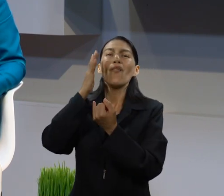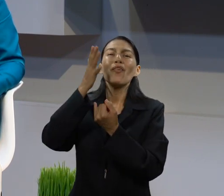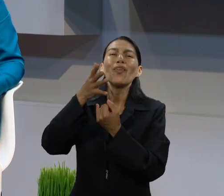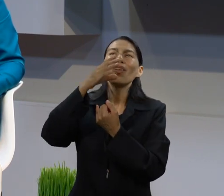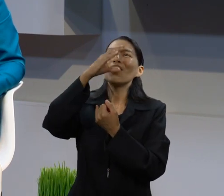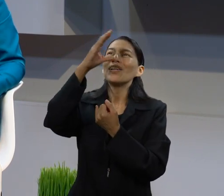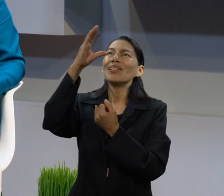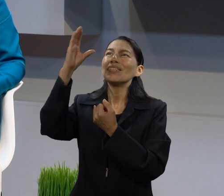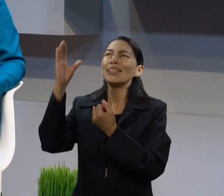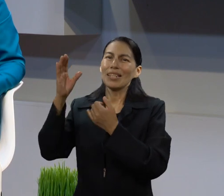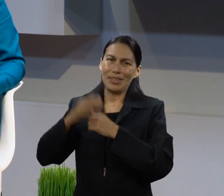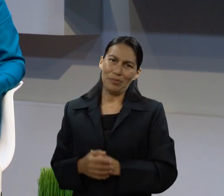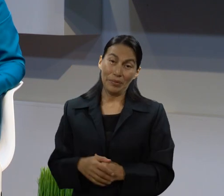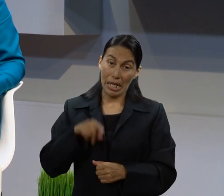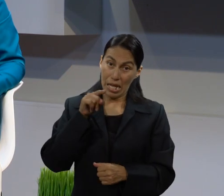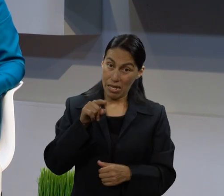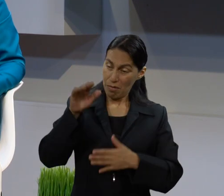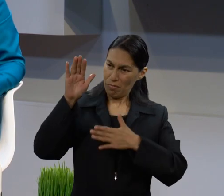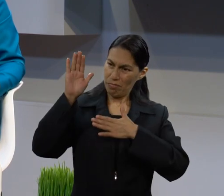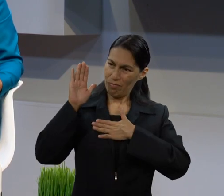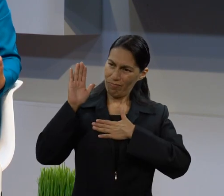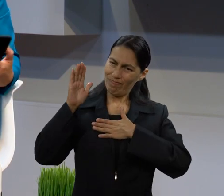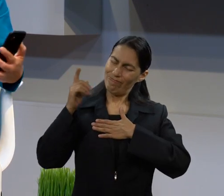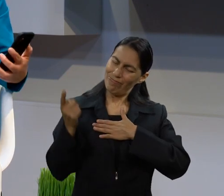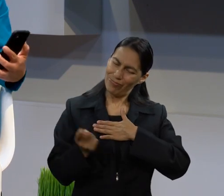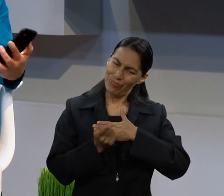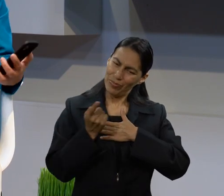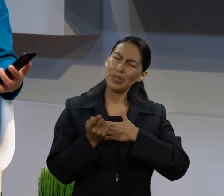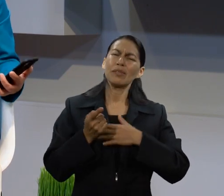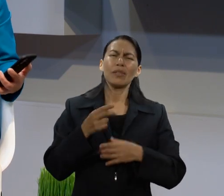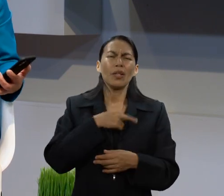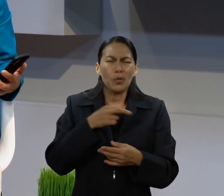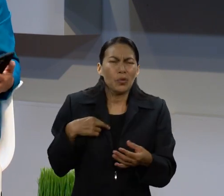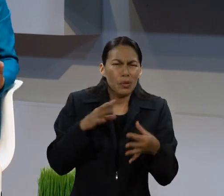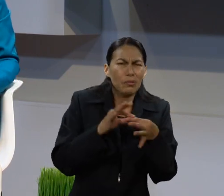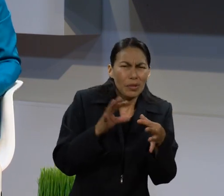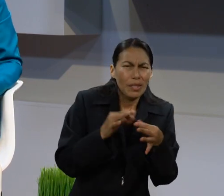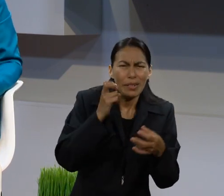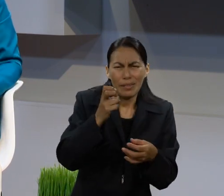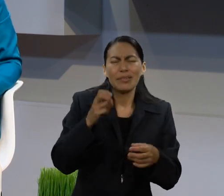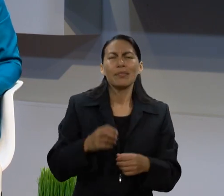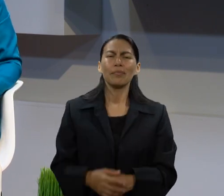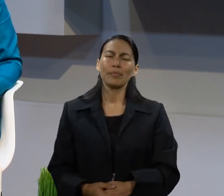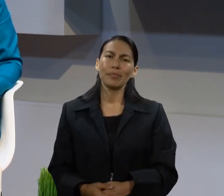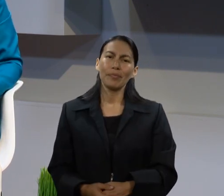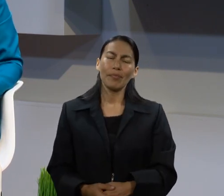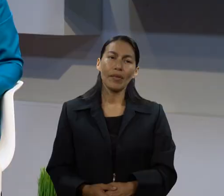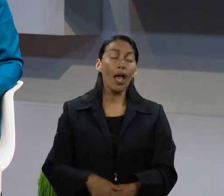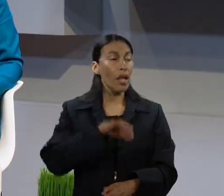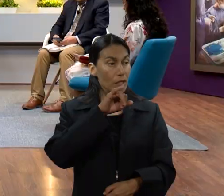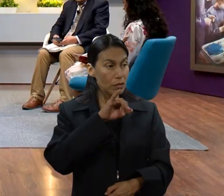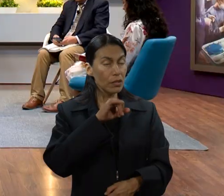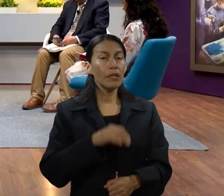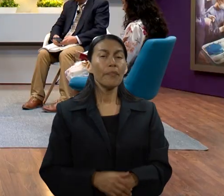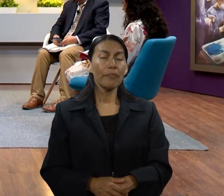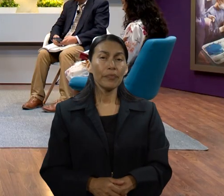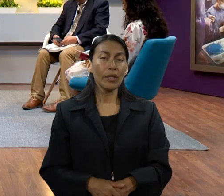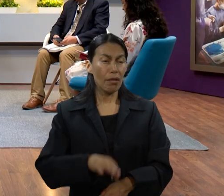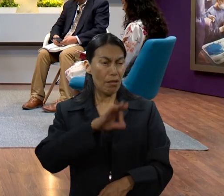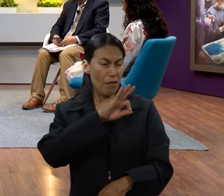sino en el mundo venidero. Y es donde entra el pacto perpetuo del que hemos estado hablando. Sí,